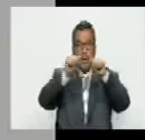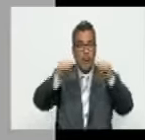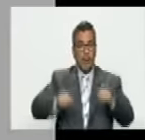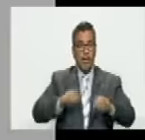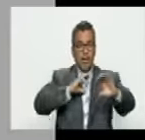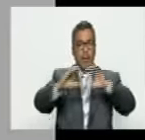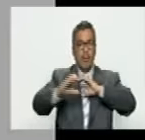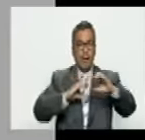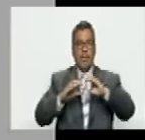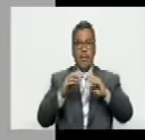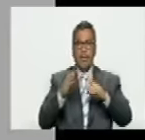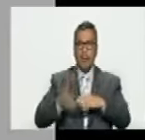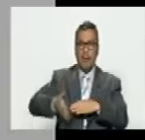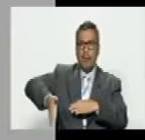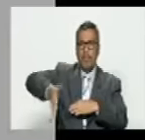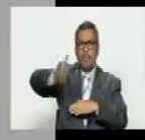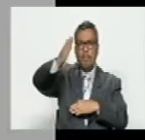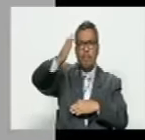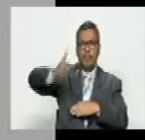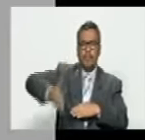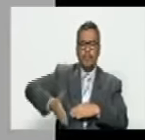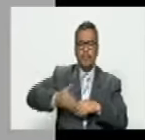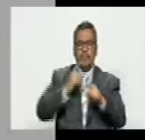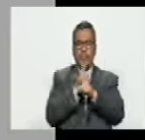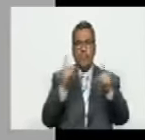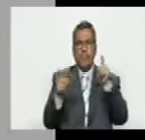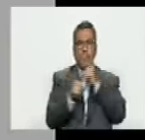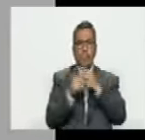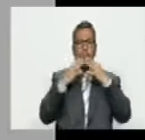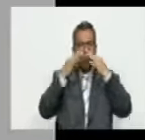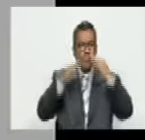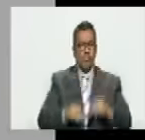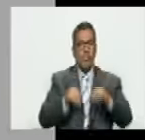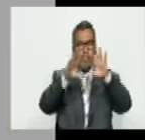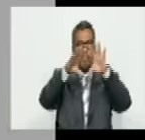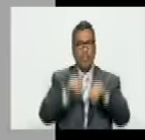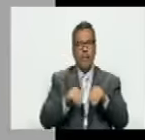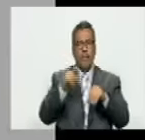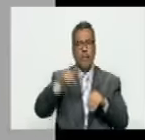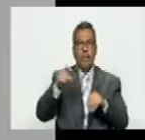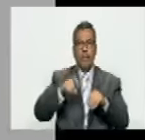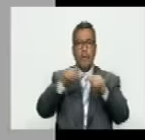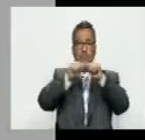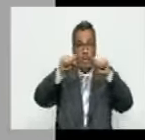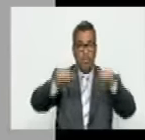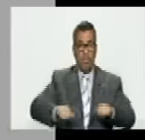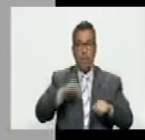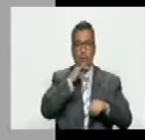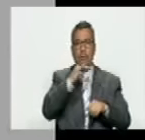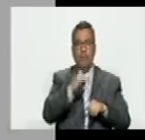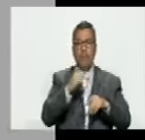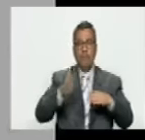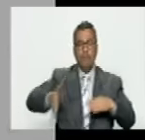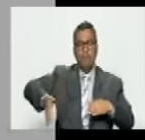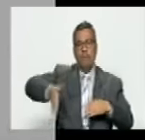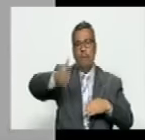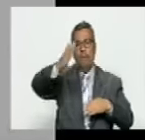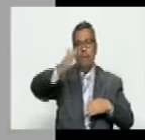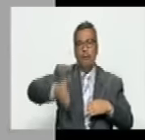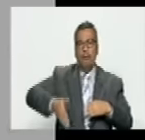comunicaciones paralelo que sustituya al oficial que va a estar apagado y necesitamos un sistema de información paralelo